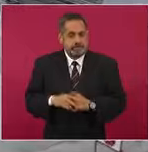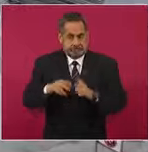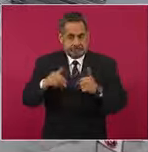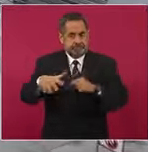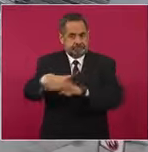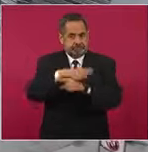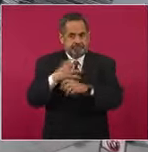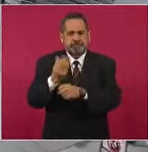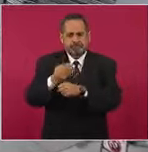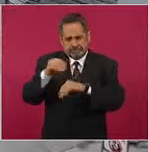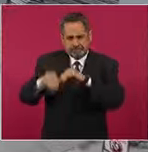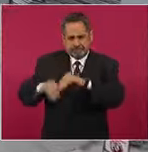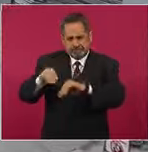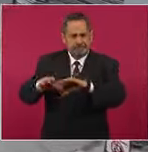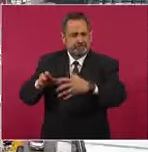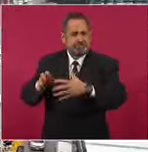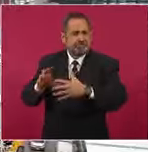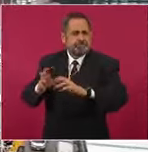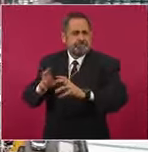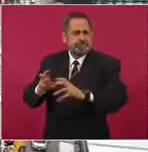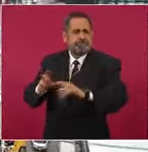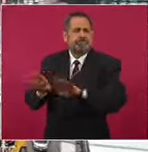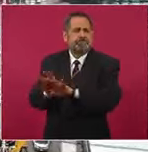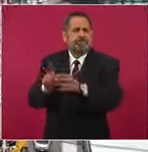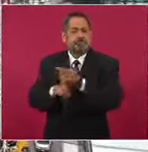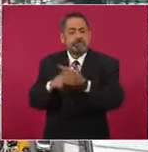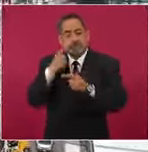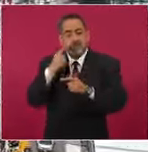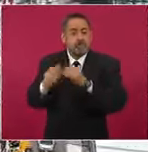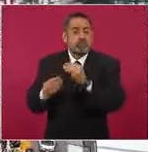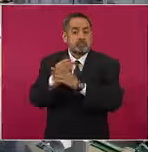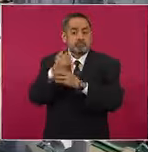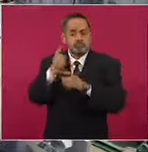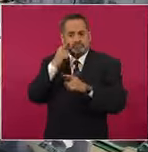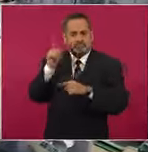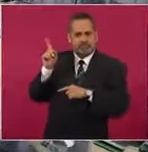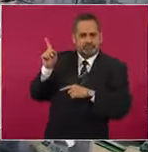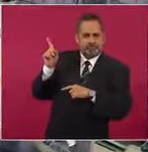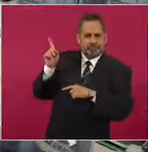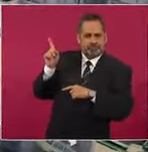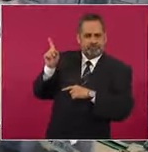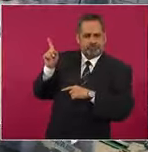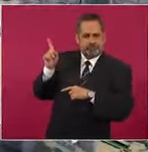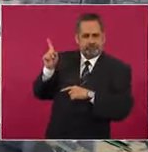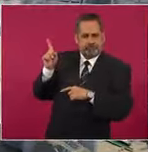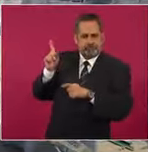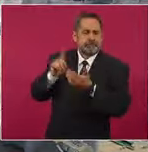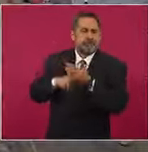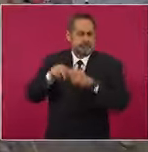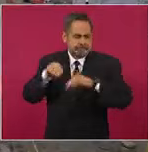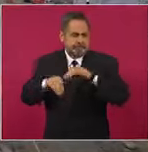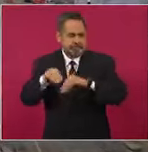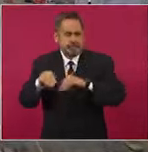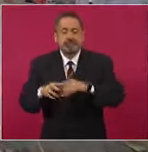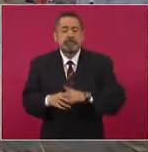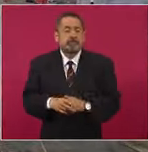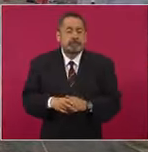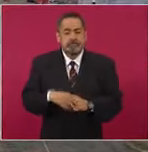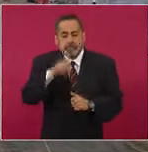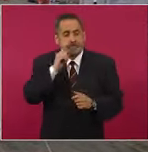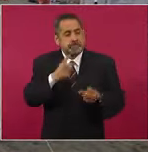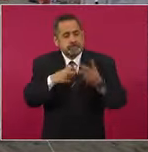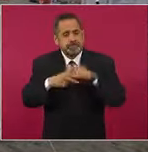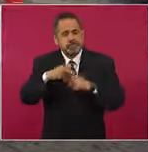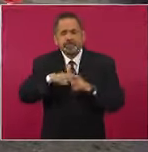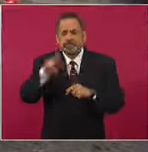instalación de equipos en la planta reformadora y se realizó el montaje de un módulo de convección en la hidrotratadora de naftas. También se recibieron sopladores de